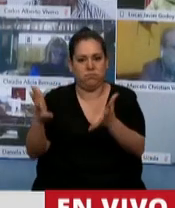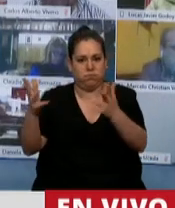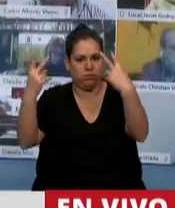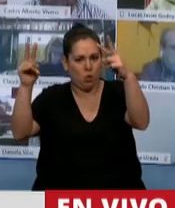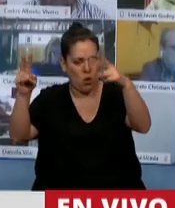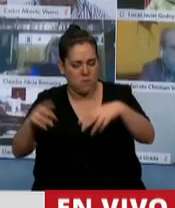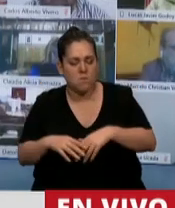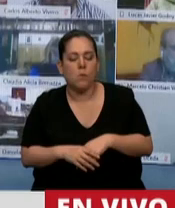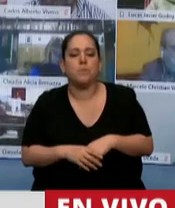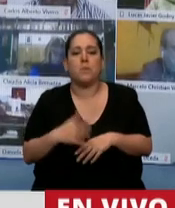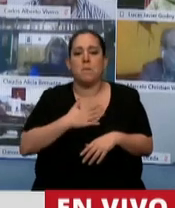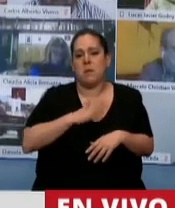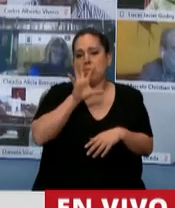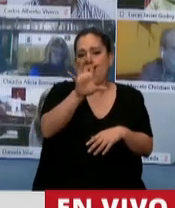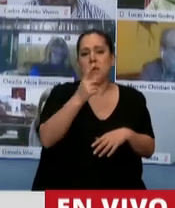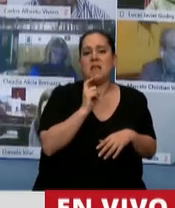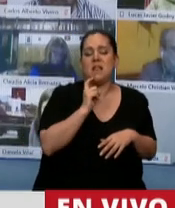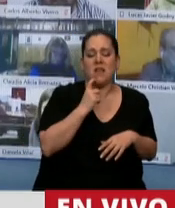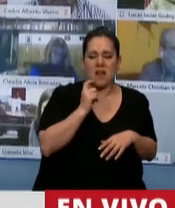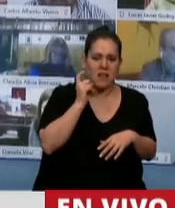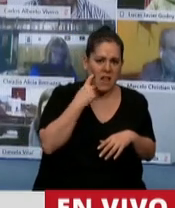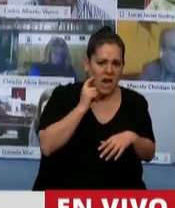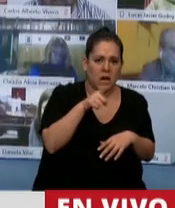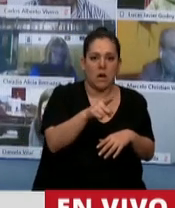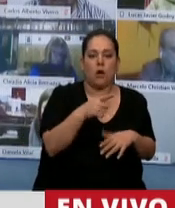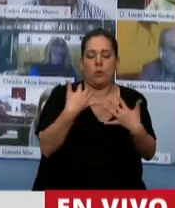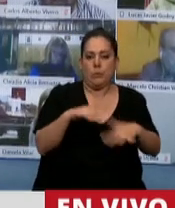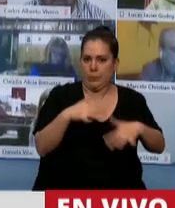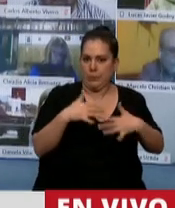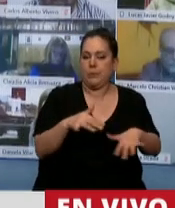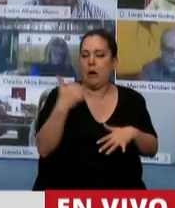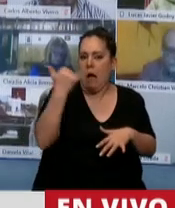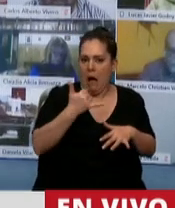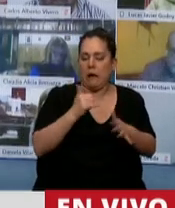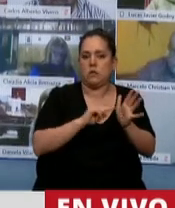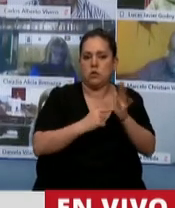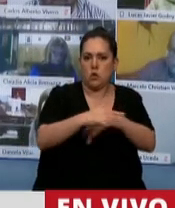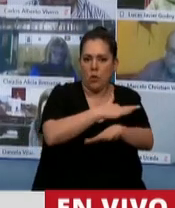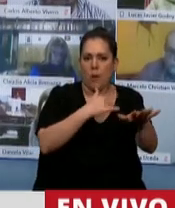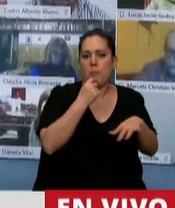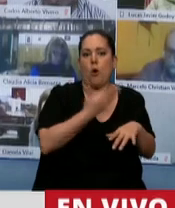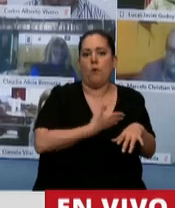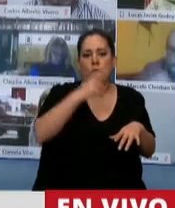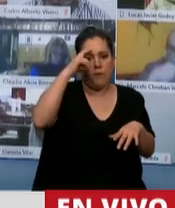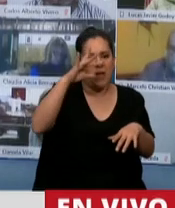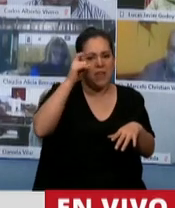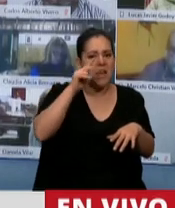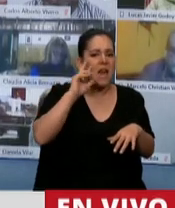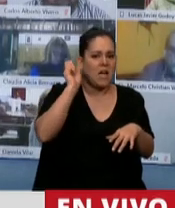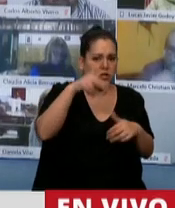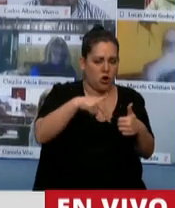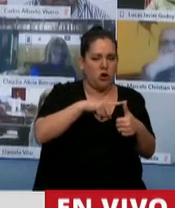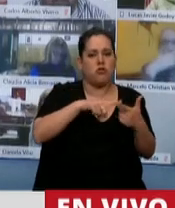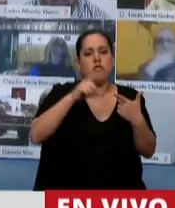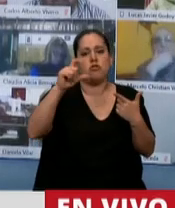Ríos. El impacto social y económico es muy fuerte, donde tenemos ciudades como Federación, como Colón, que son 100